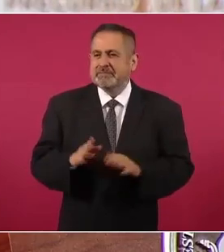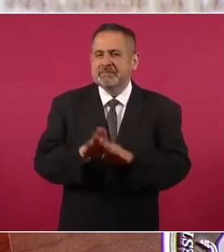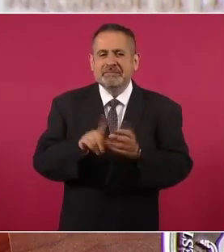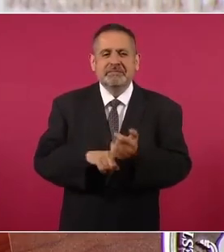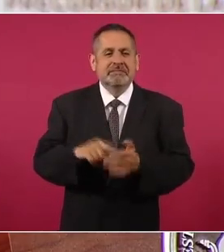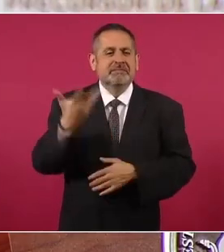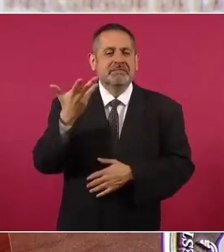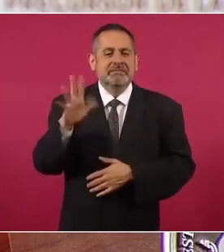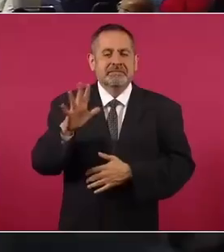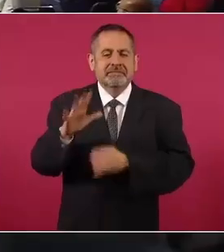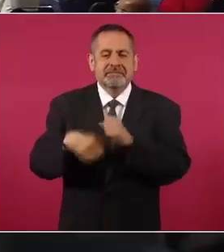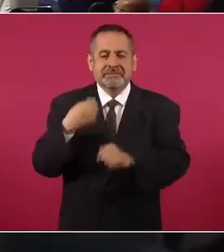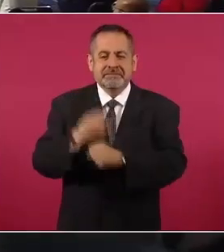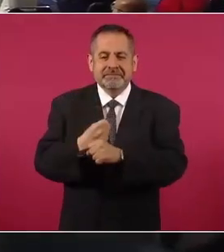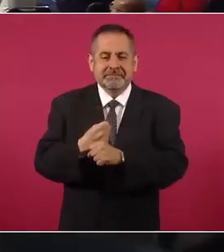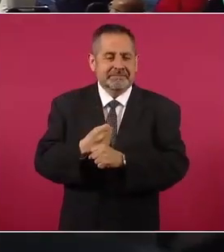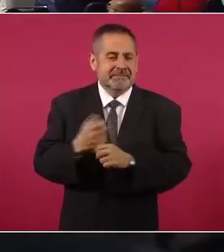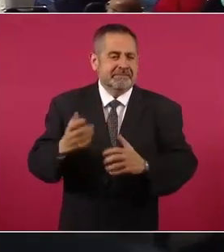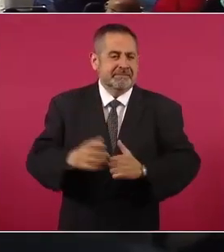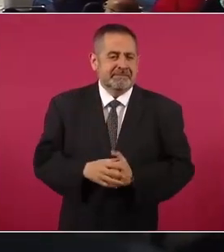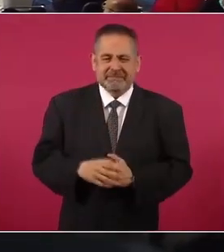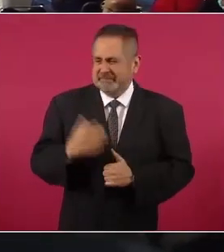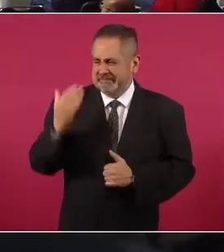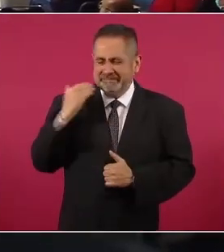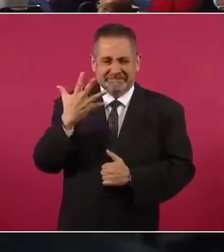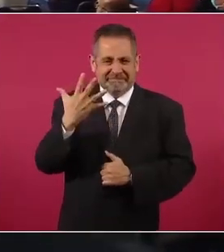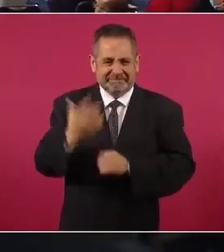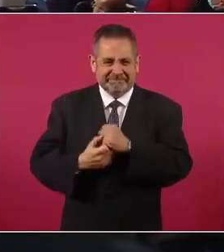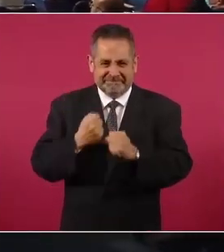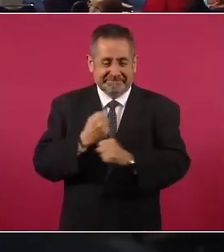ni a 10 años, hace cinco años.